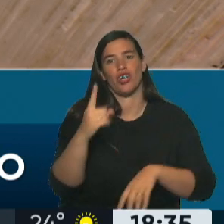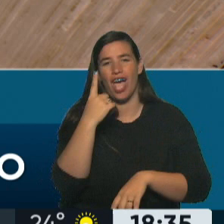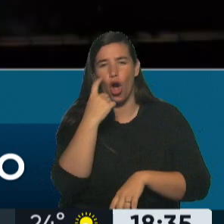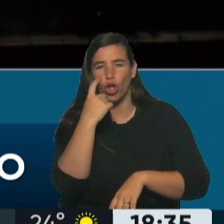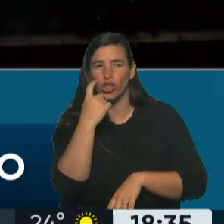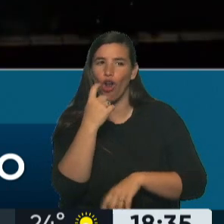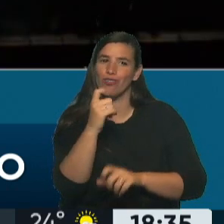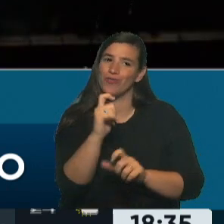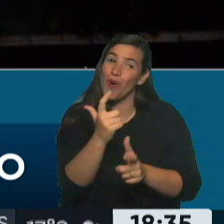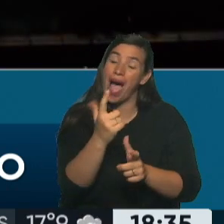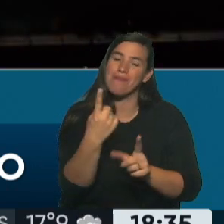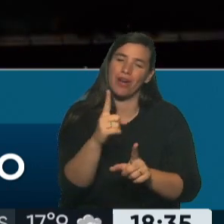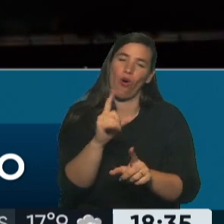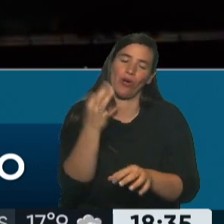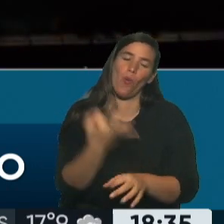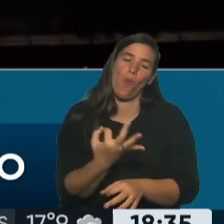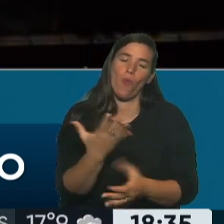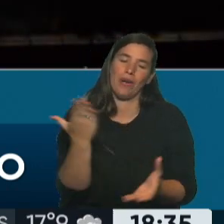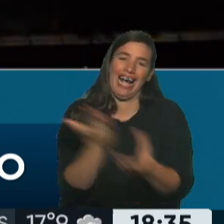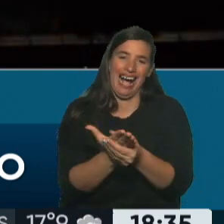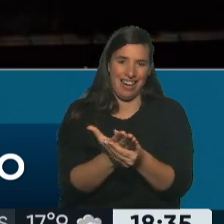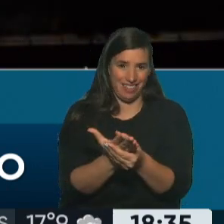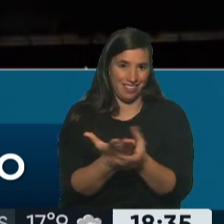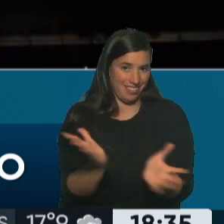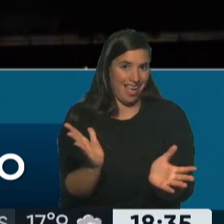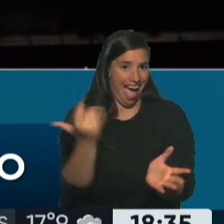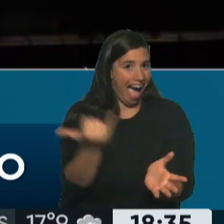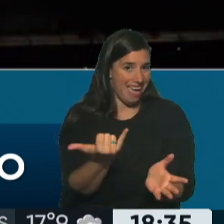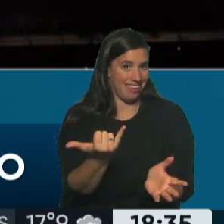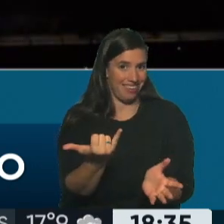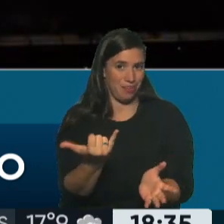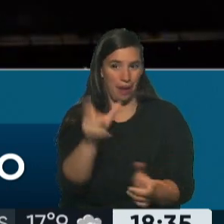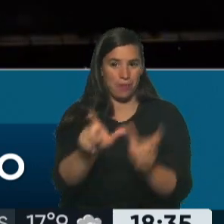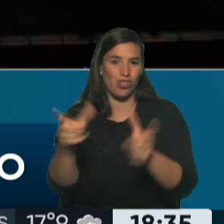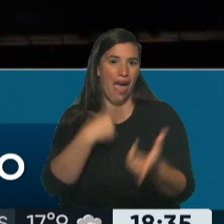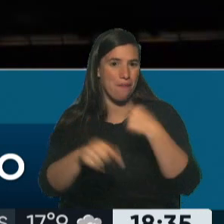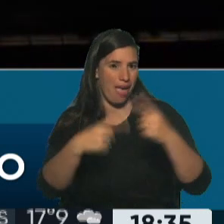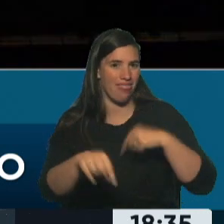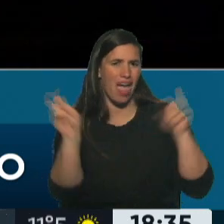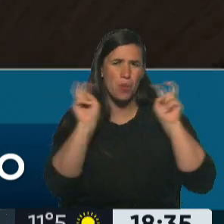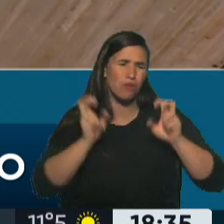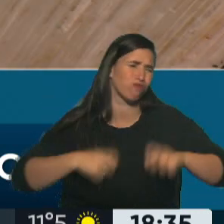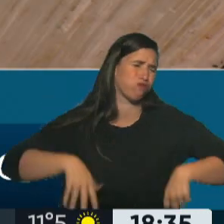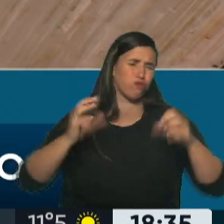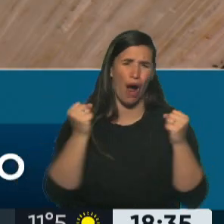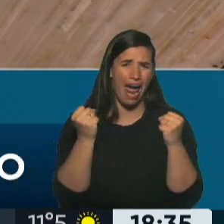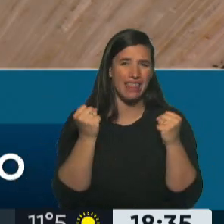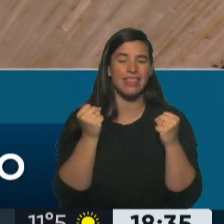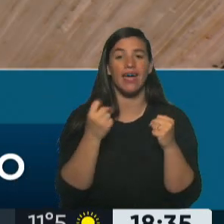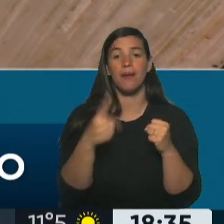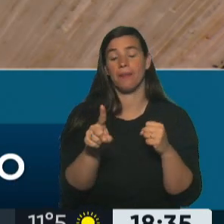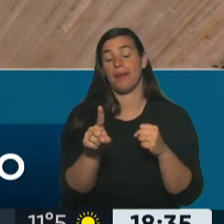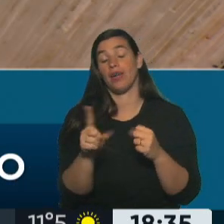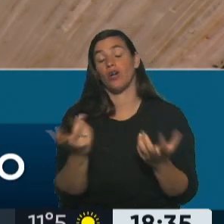sanciones para los comerciantes, pero no hay un seguimiento. Tendría que haber, en este caso estaba destinado al Ministerio de